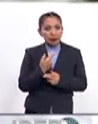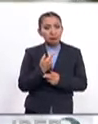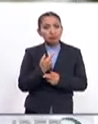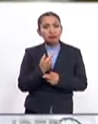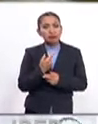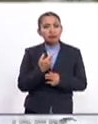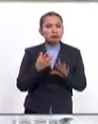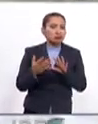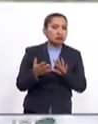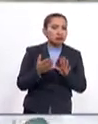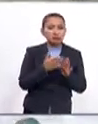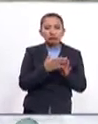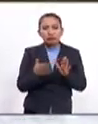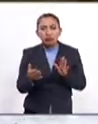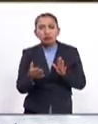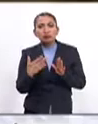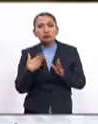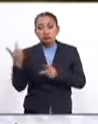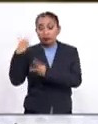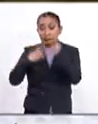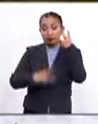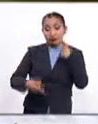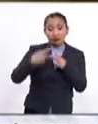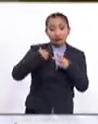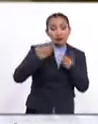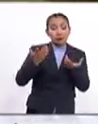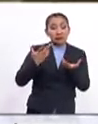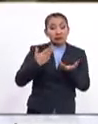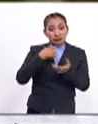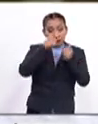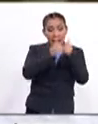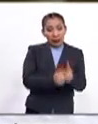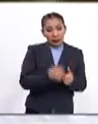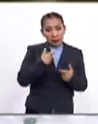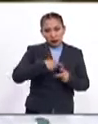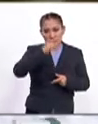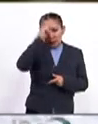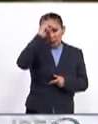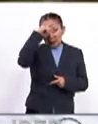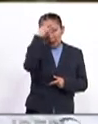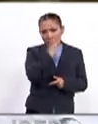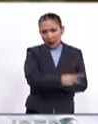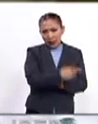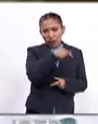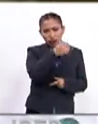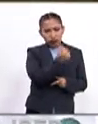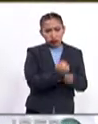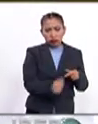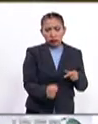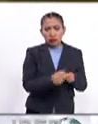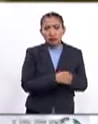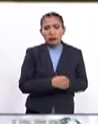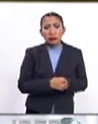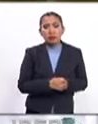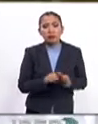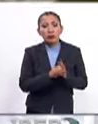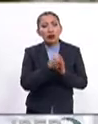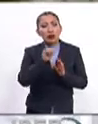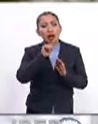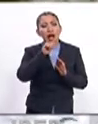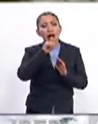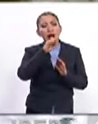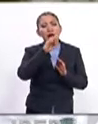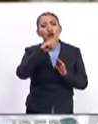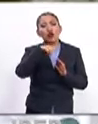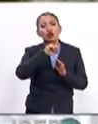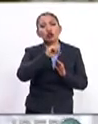entre los que llegaron y los que recibían, que eran intelectuales mexicanos muy destacados, como Alfonso